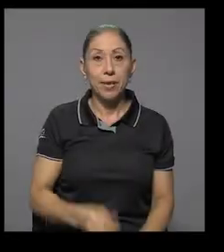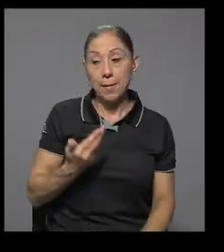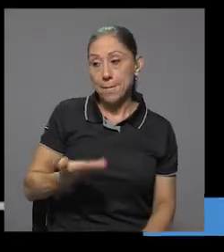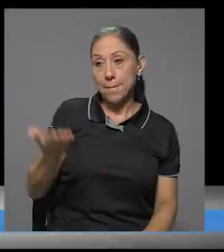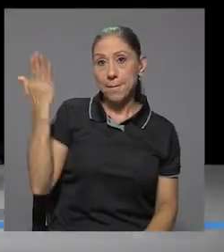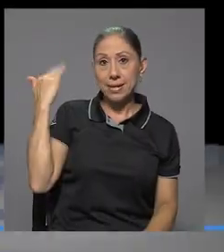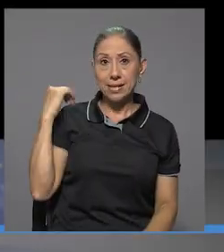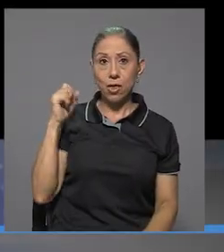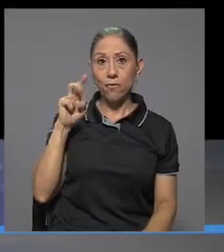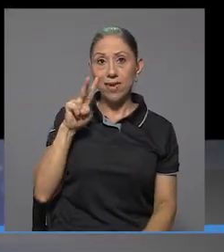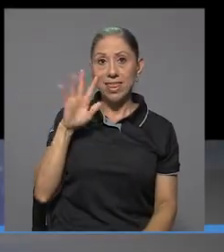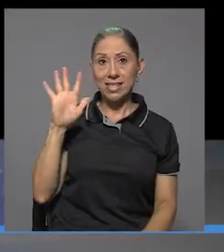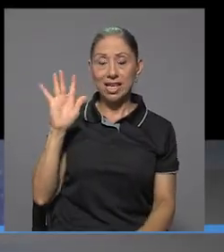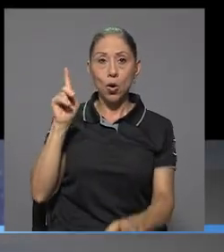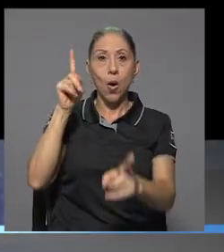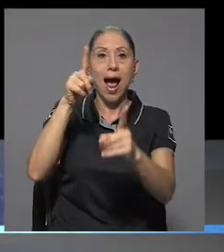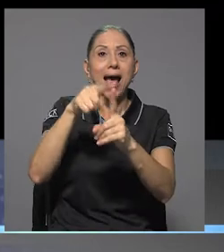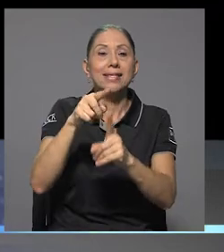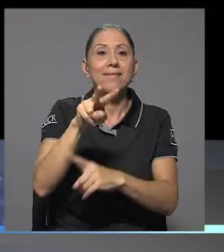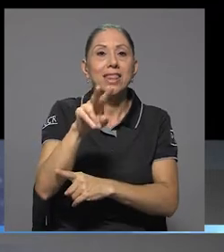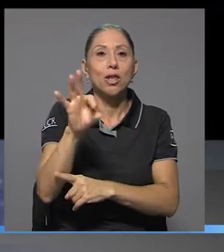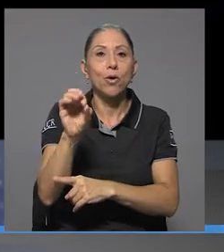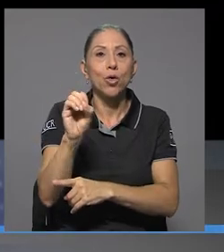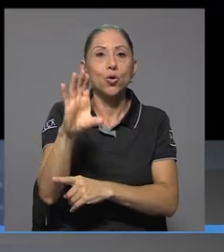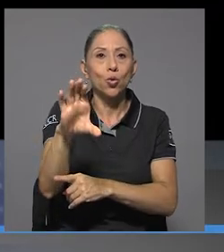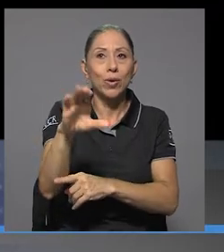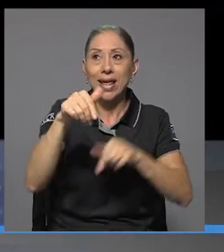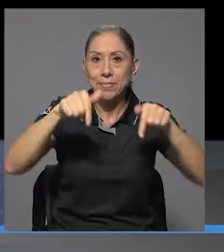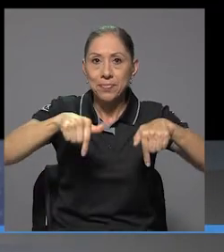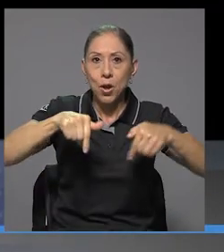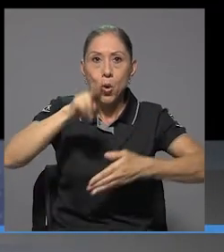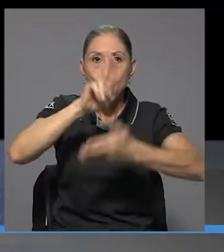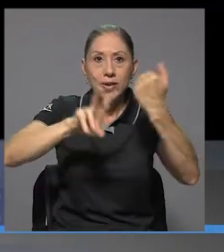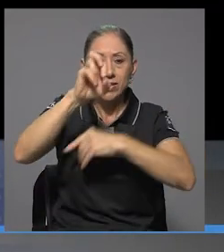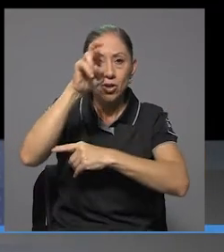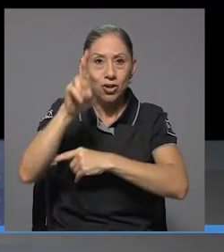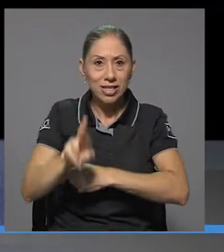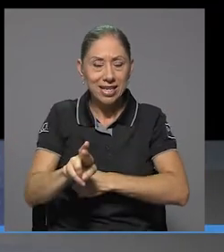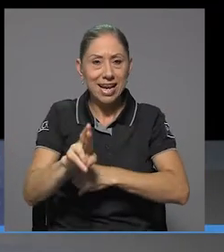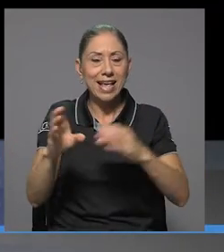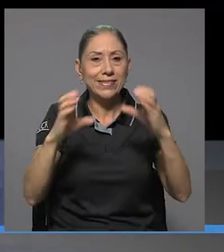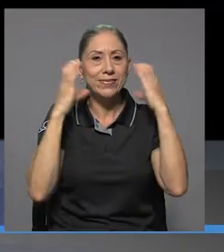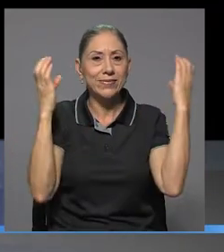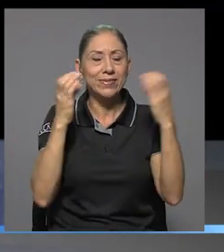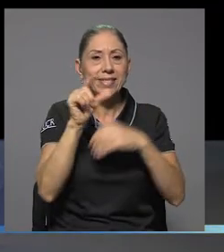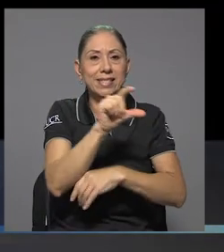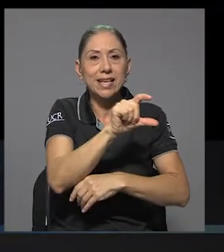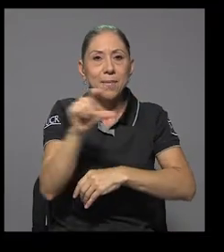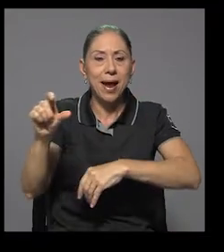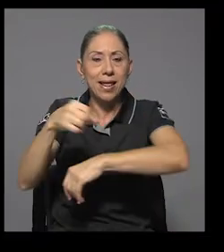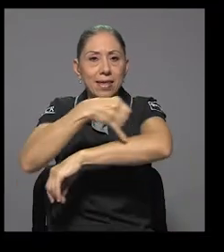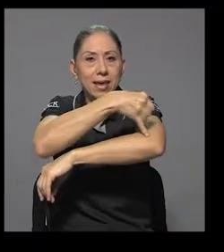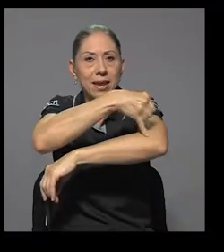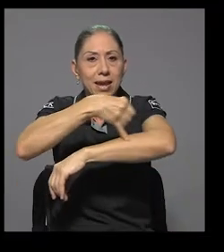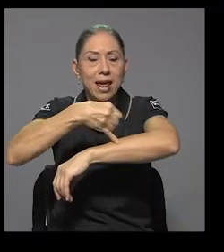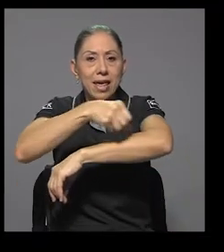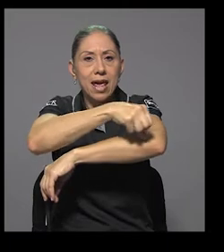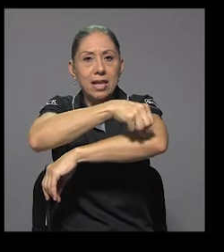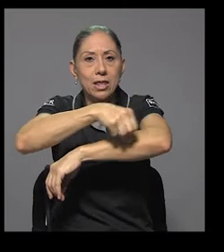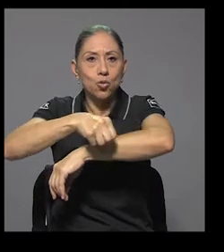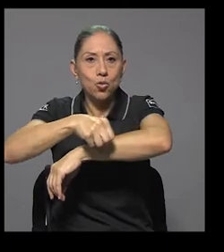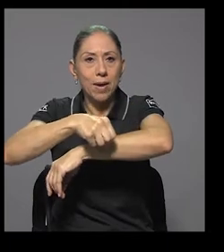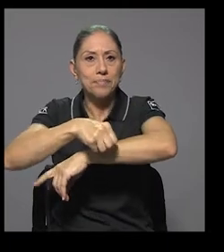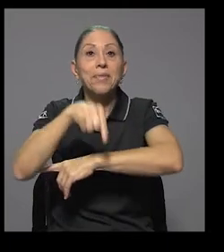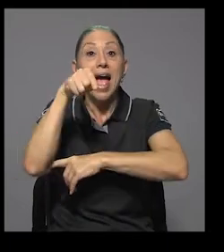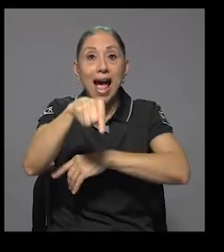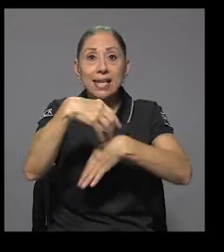Del pasado 25 al 29 de octubre se realizó en la Universidad de Costa Rica la Semana de Ingeniería y Arquitectura. En